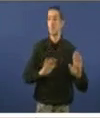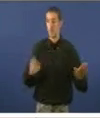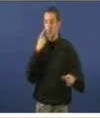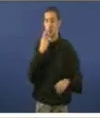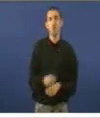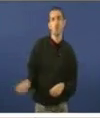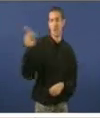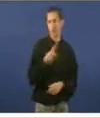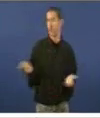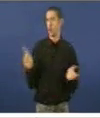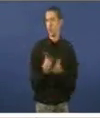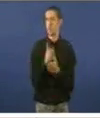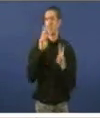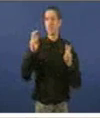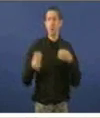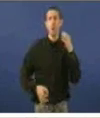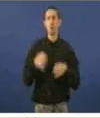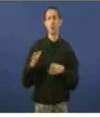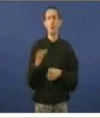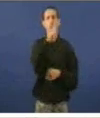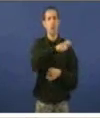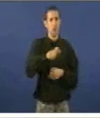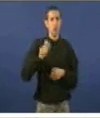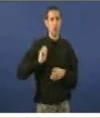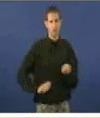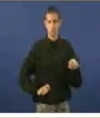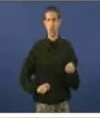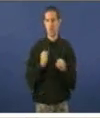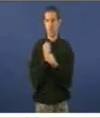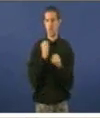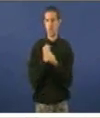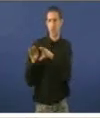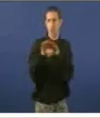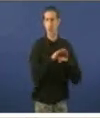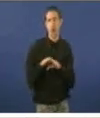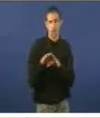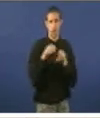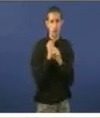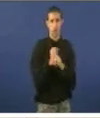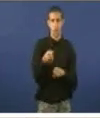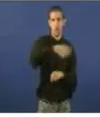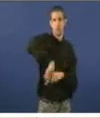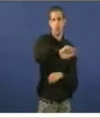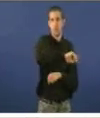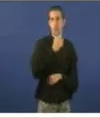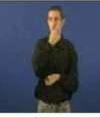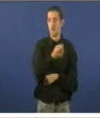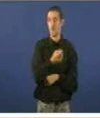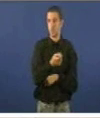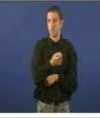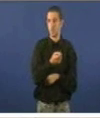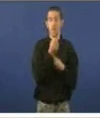reivindicar, porque creo que de justizo o traballo dos profesionais, o traballo objetivo, porque estamos falando de objetividade e do traballo que famos profesionais, e eu digo con datos